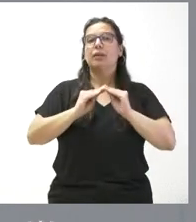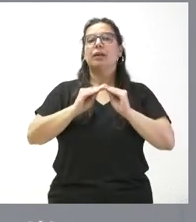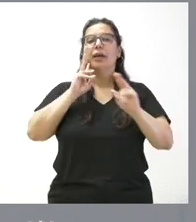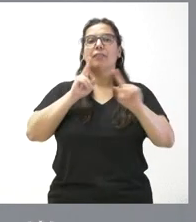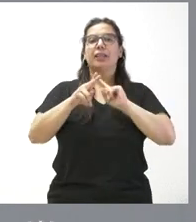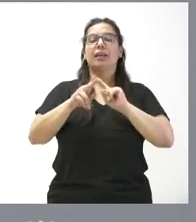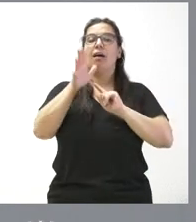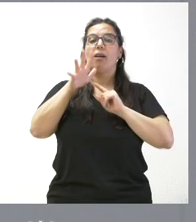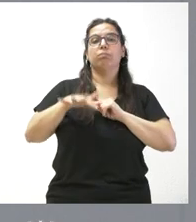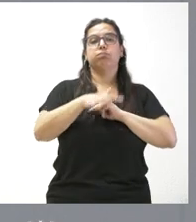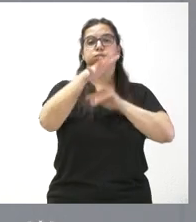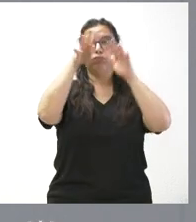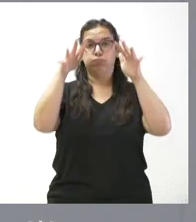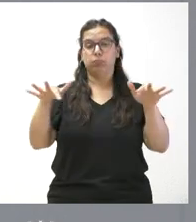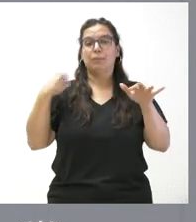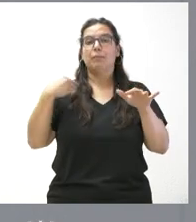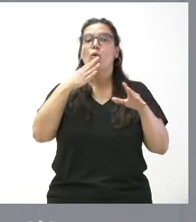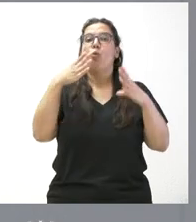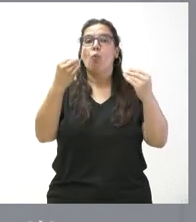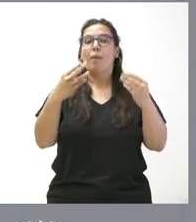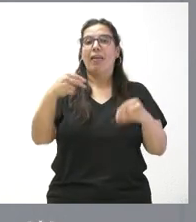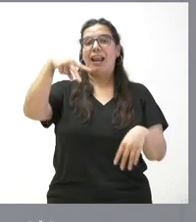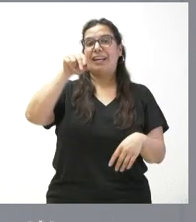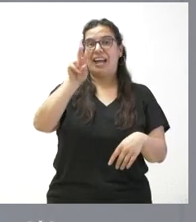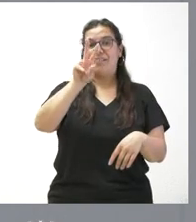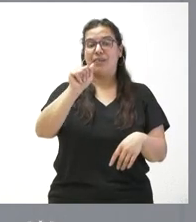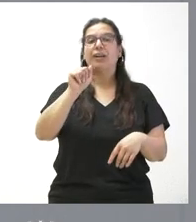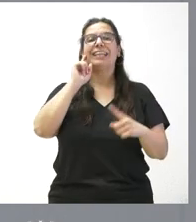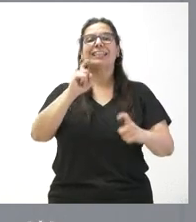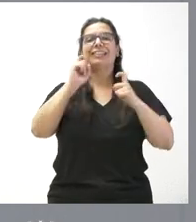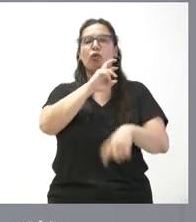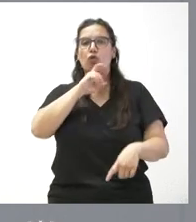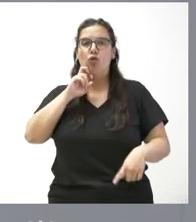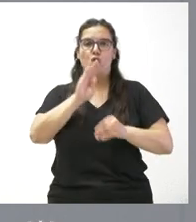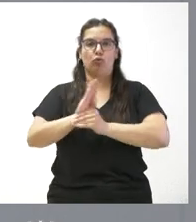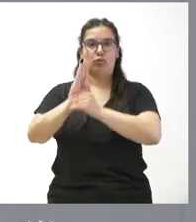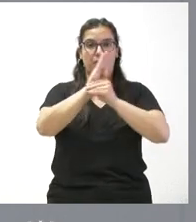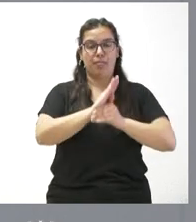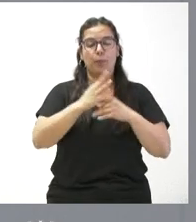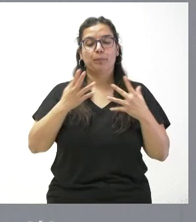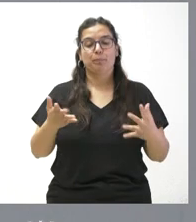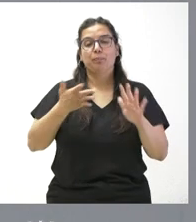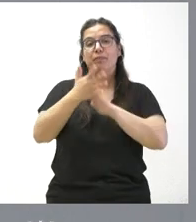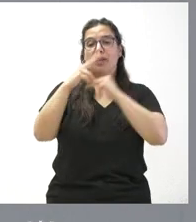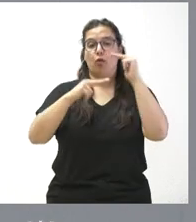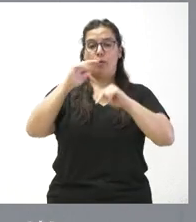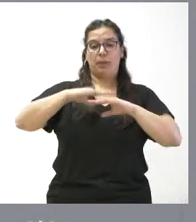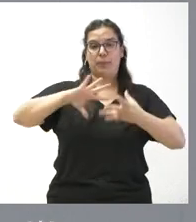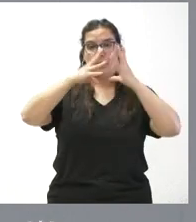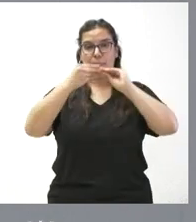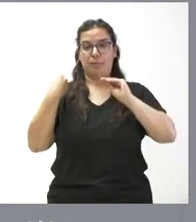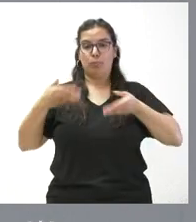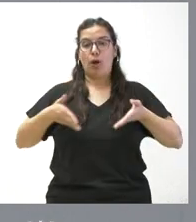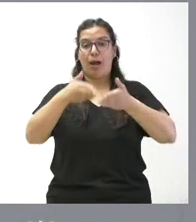los sectores en los que se vertebra el humedal de la Nava, procurando su conservación. Se trata de obras para mejorar el firme del